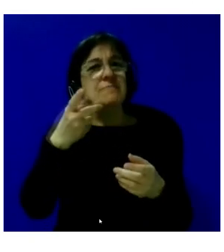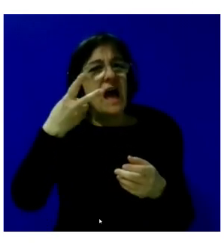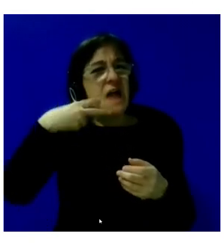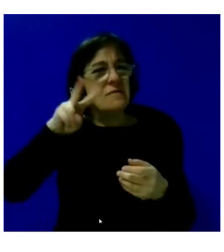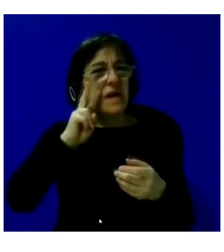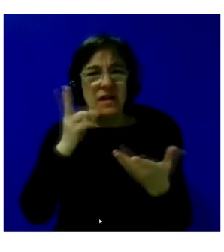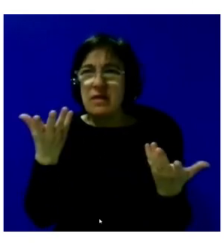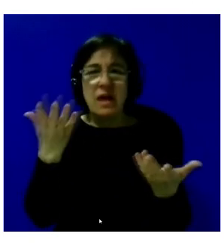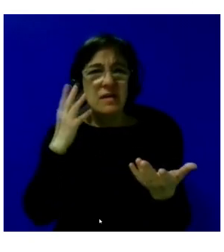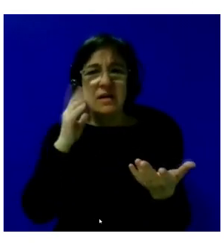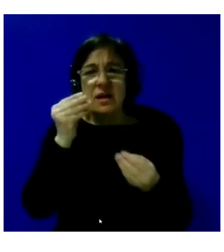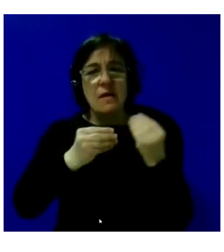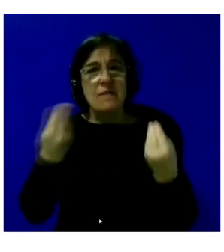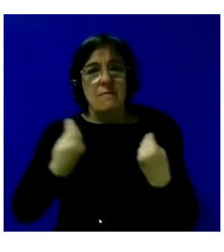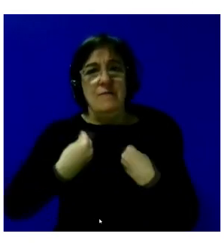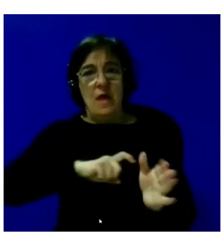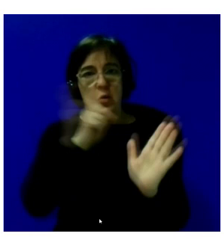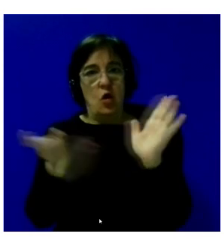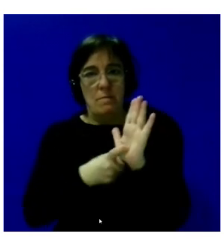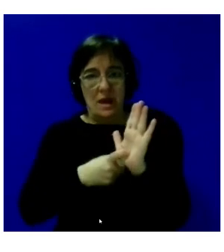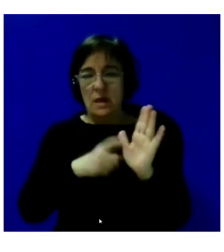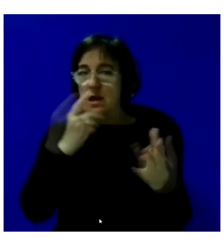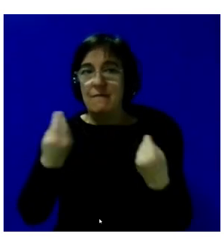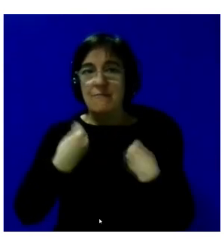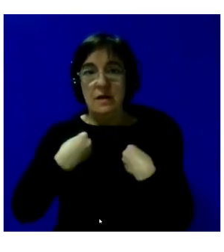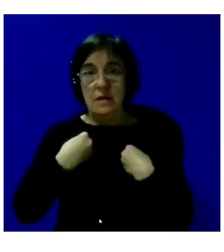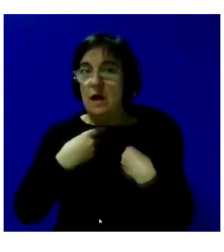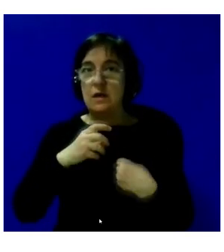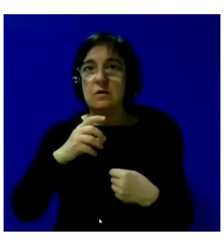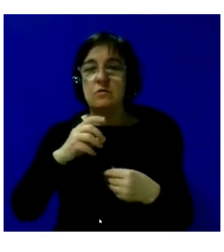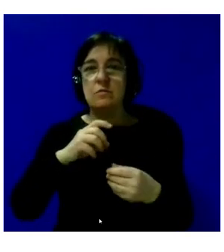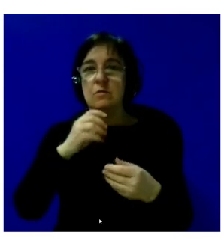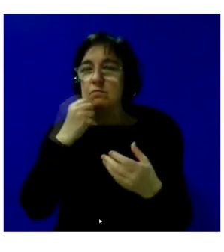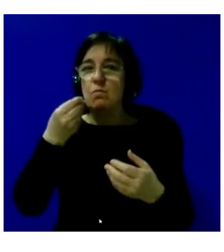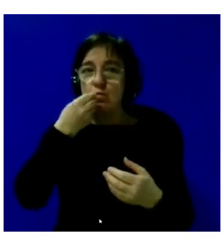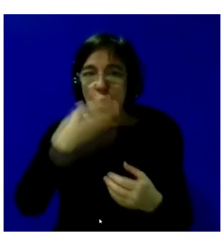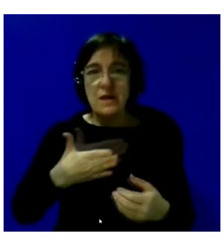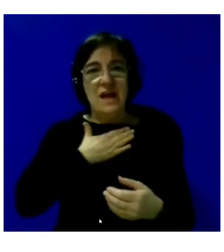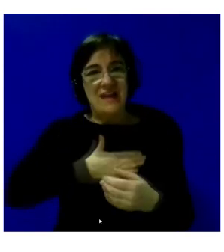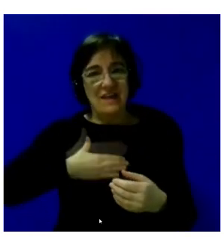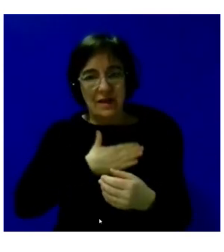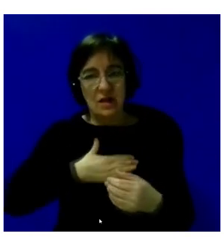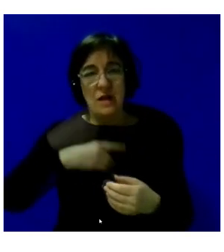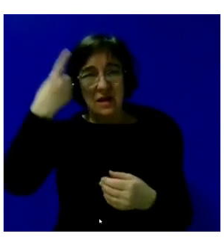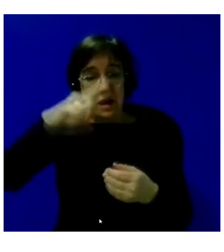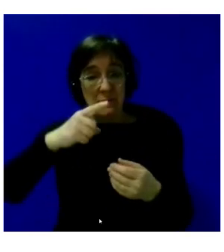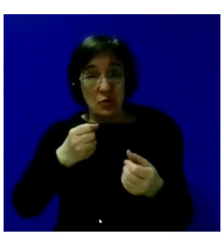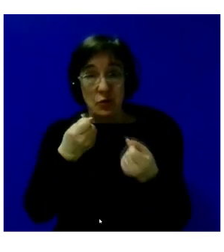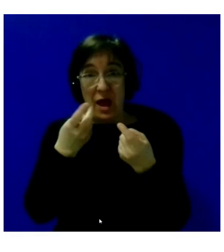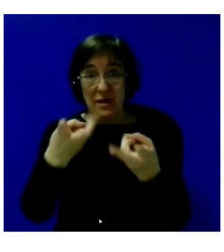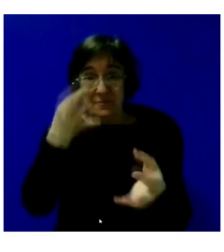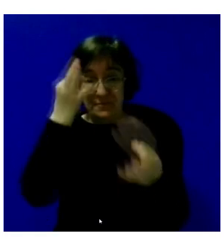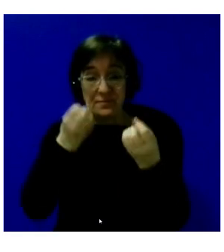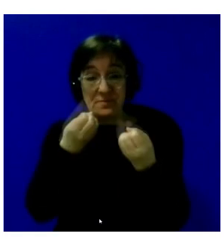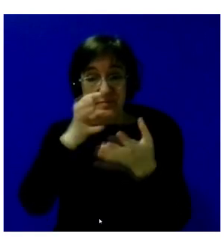de tener una vida plena, de tener una vida completa, de tener una vida satisfactoria. Sabemos por los datos del